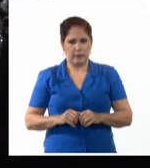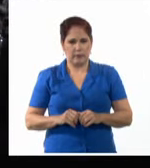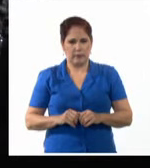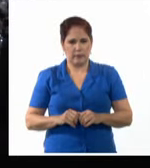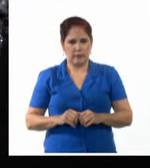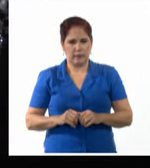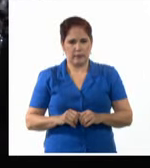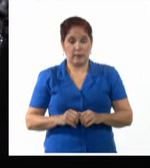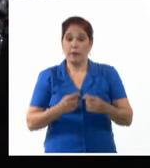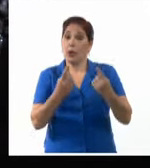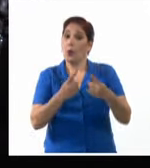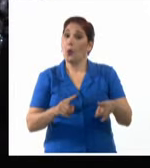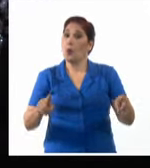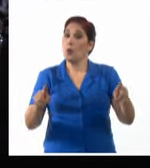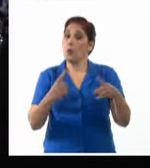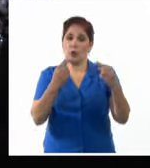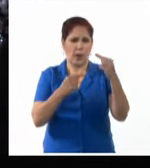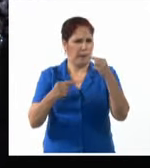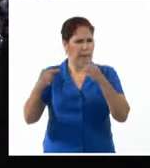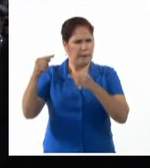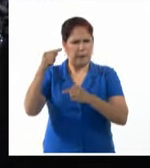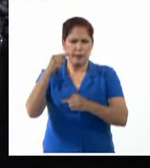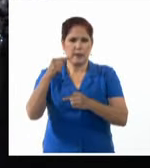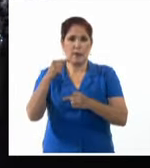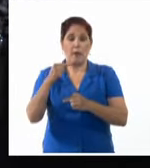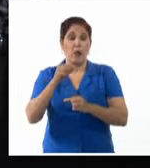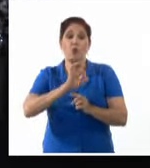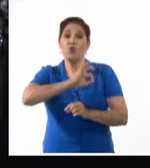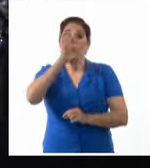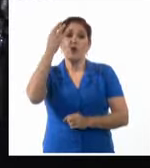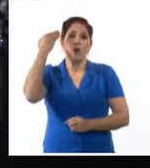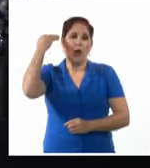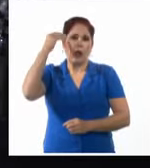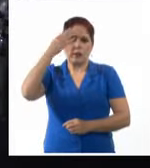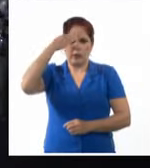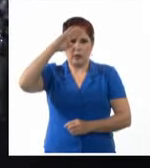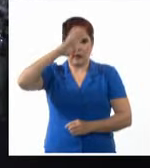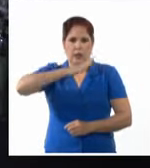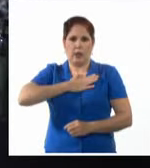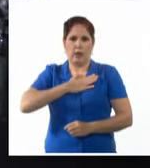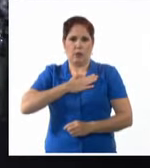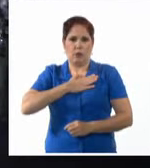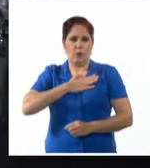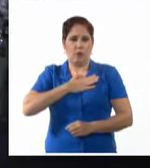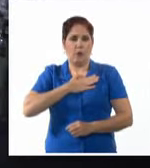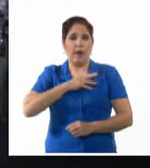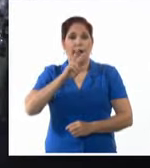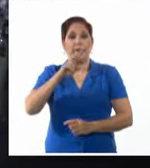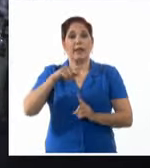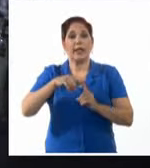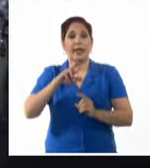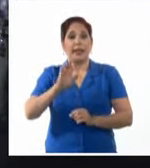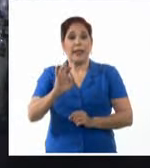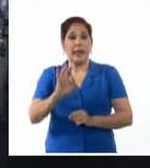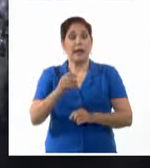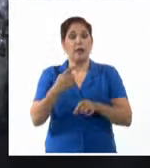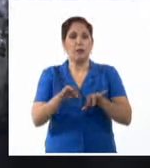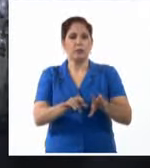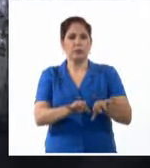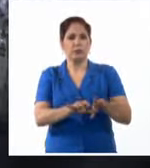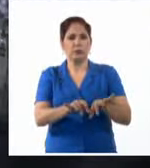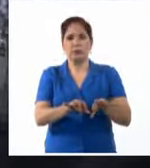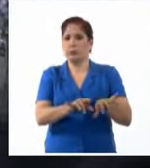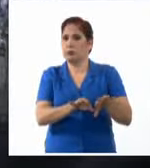La música será protagonista de un espectáculo nunca visto en Cuba, con el sello de José María Vitier y sus manos mágicas.